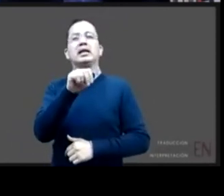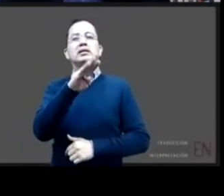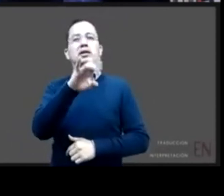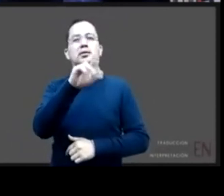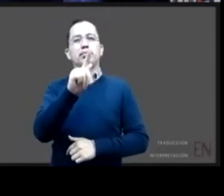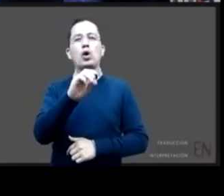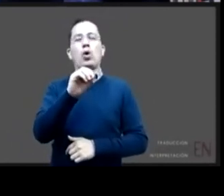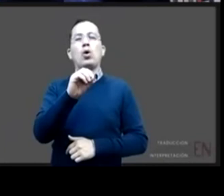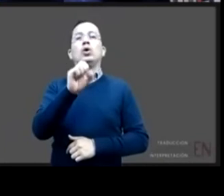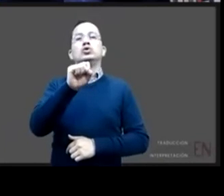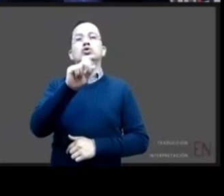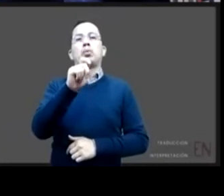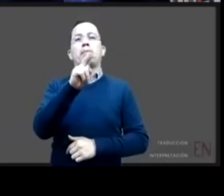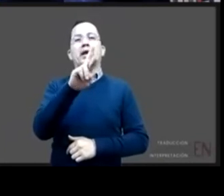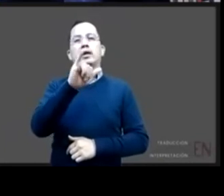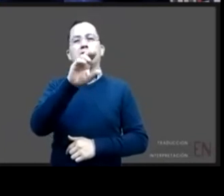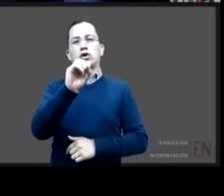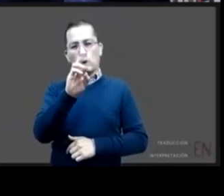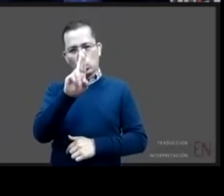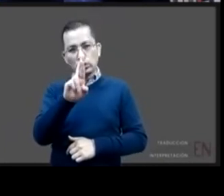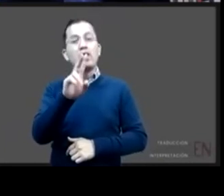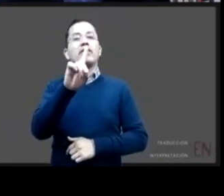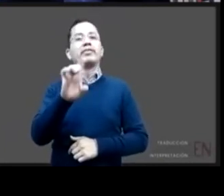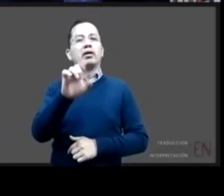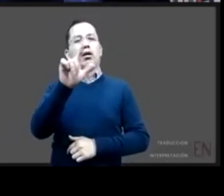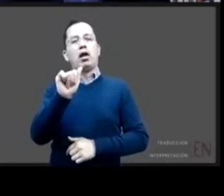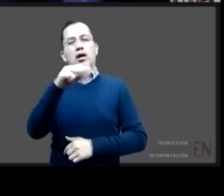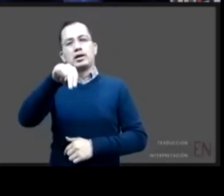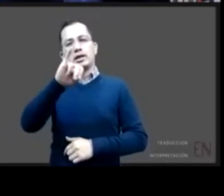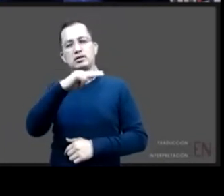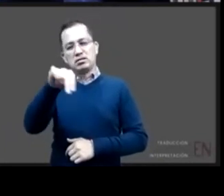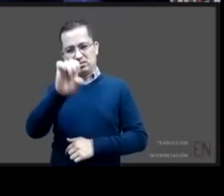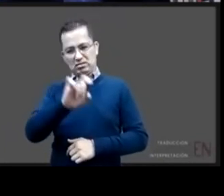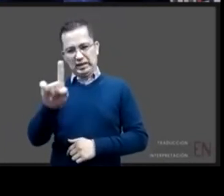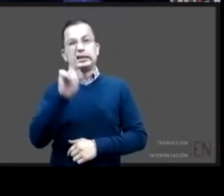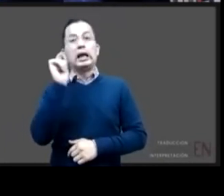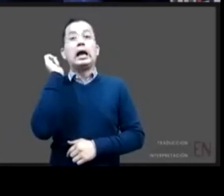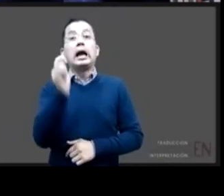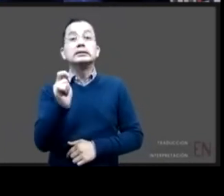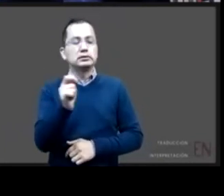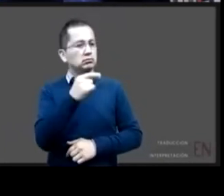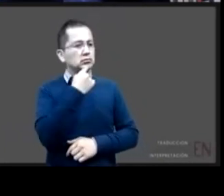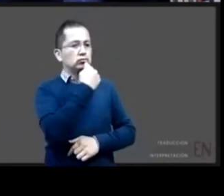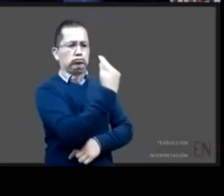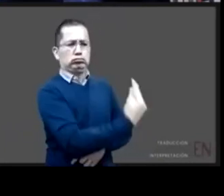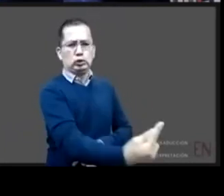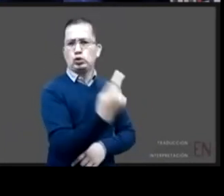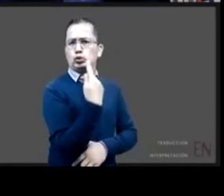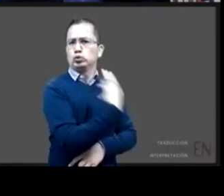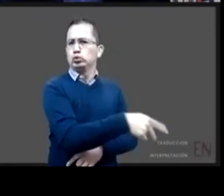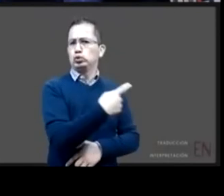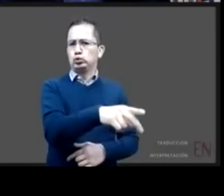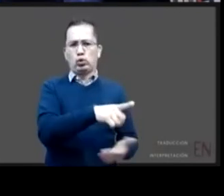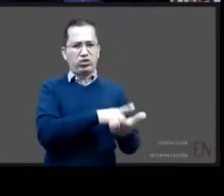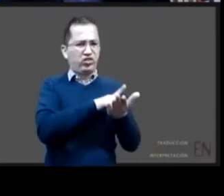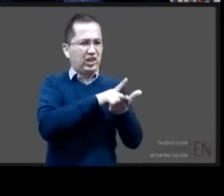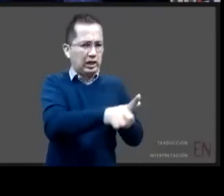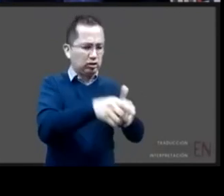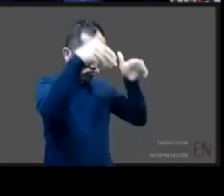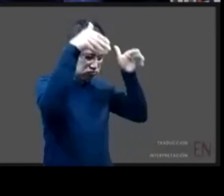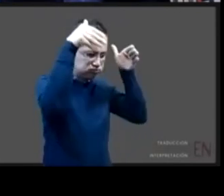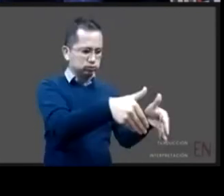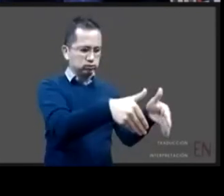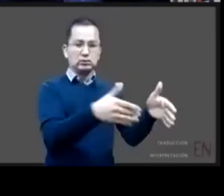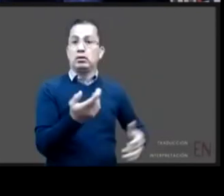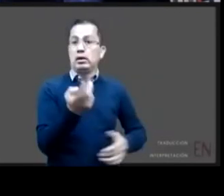un derecho sustantivo que bien lo comentaba la maestra Lina es un derecho es una necesidad es una es una